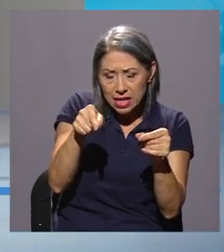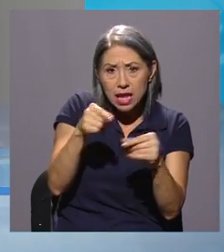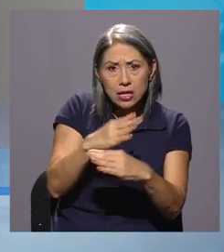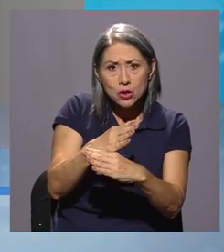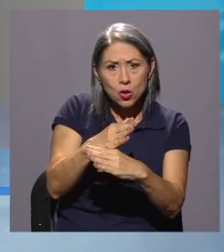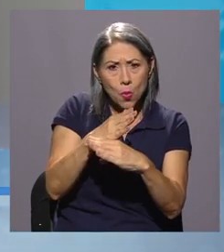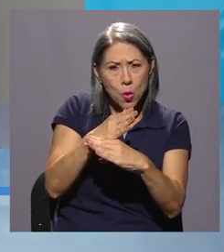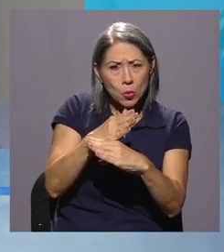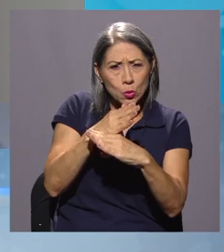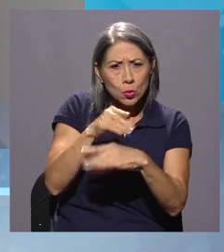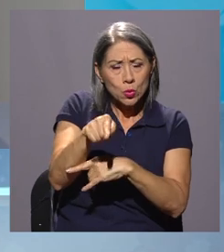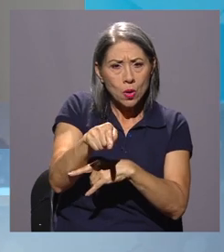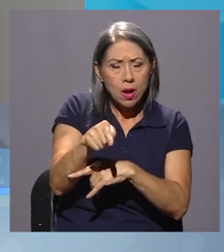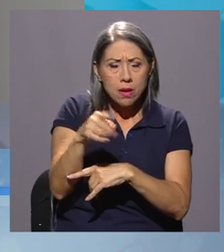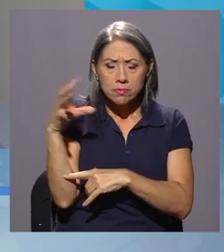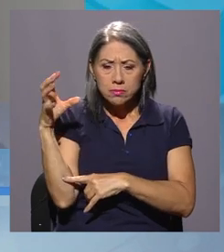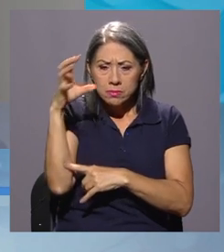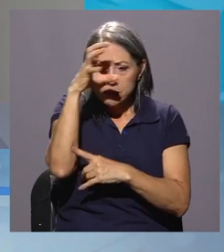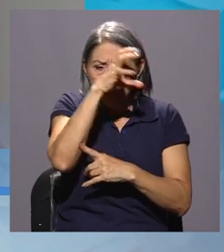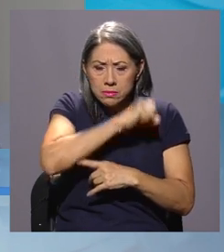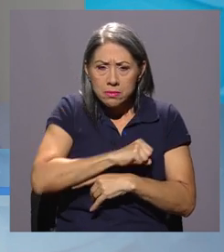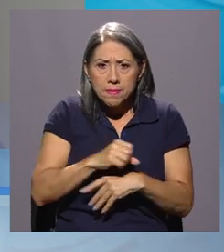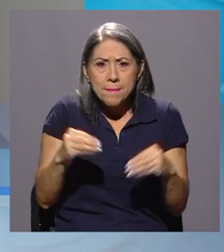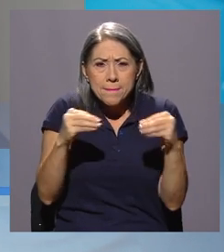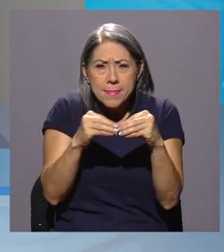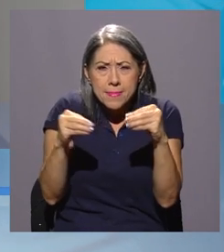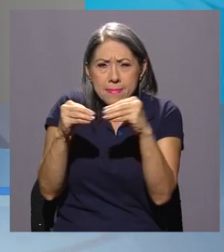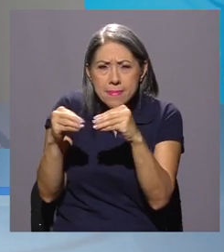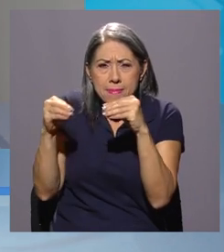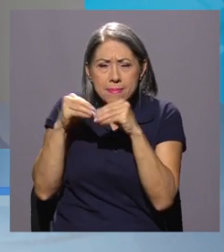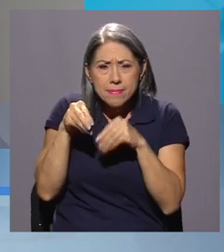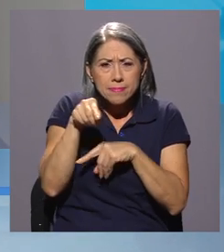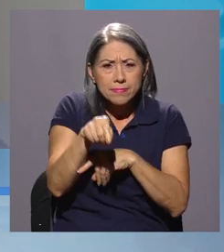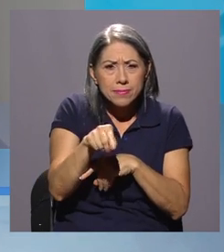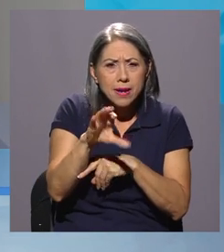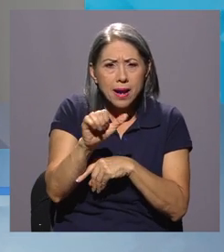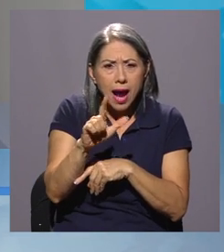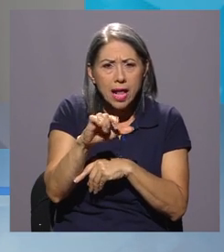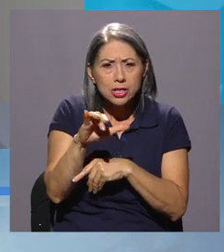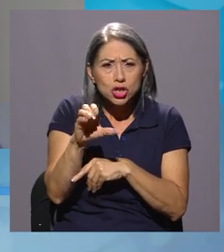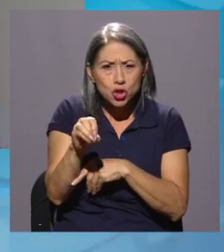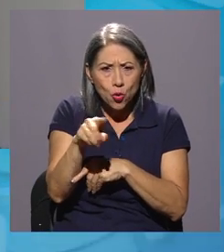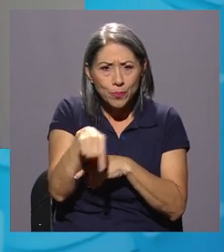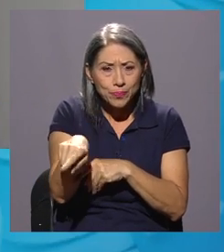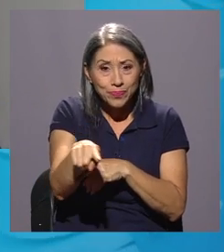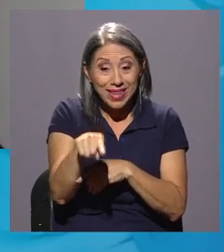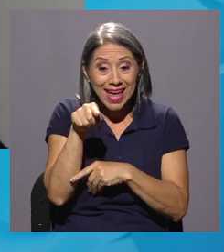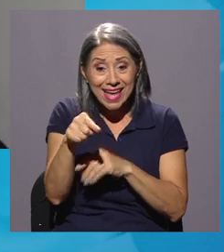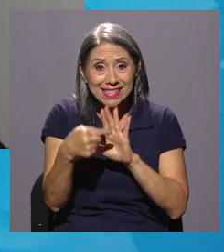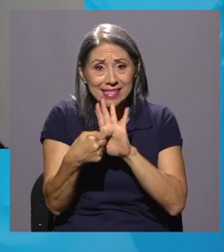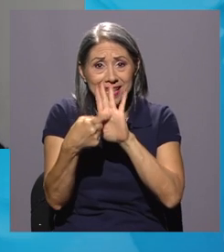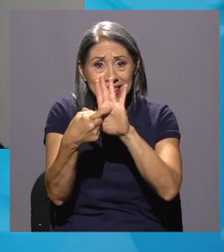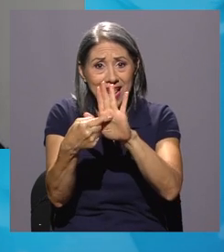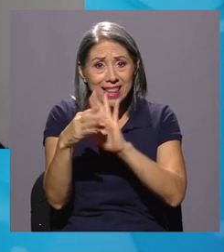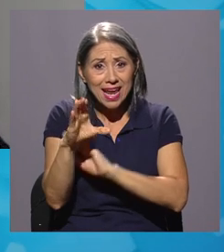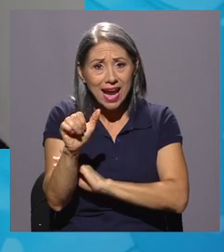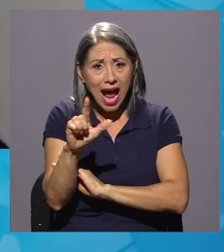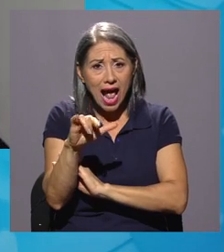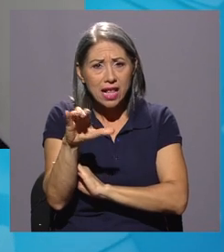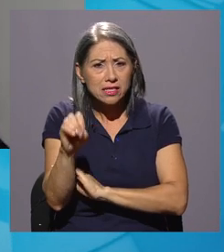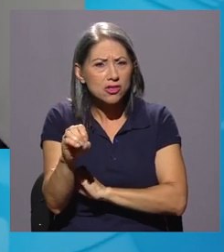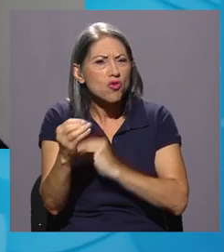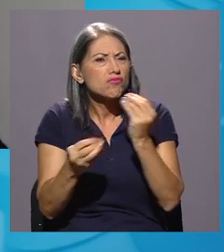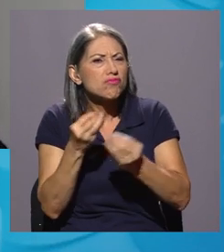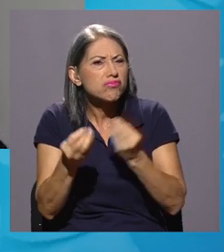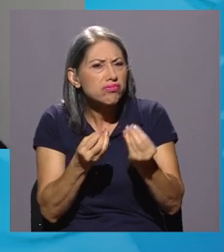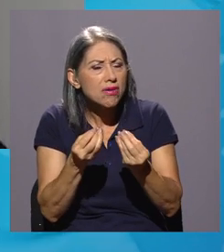que son resistentes una expresión mayor, es decir, más cantidad de estos canales de calcio y esta señal de calcio, los canales